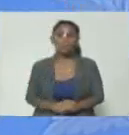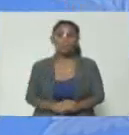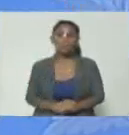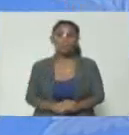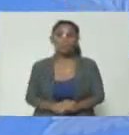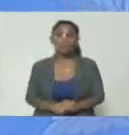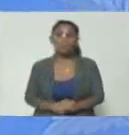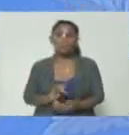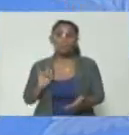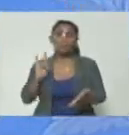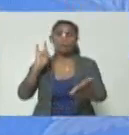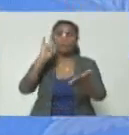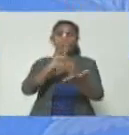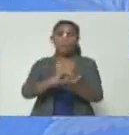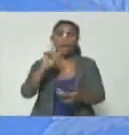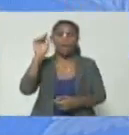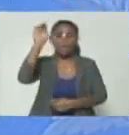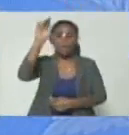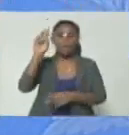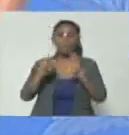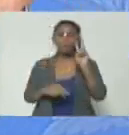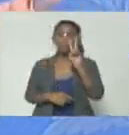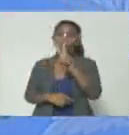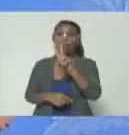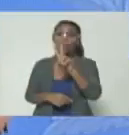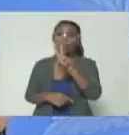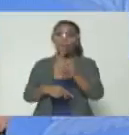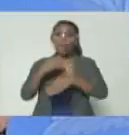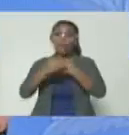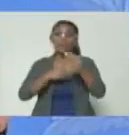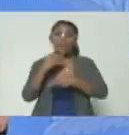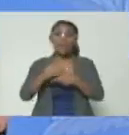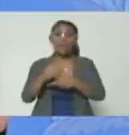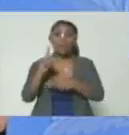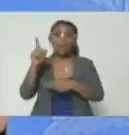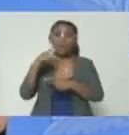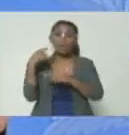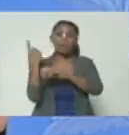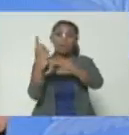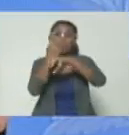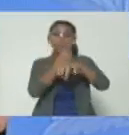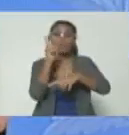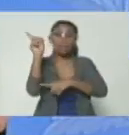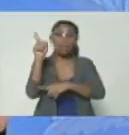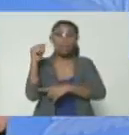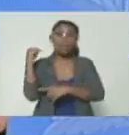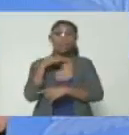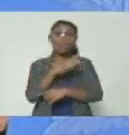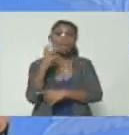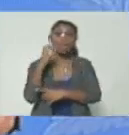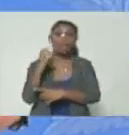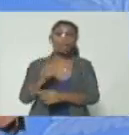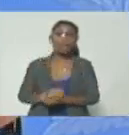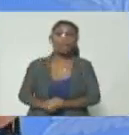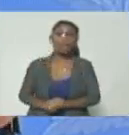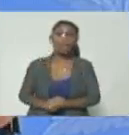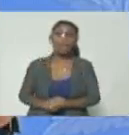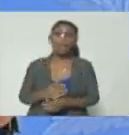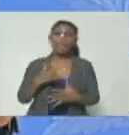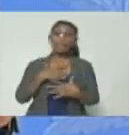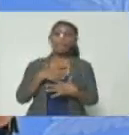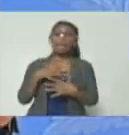viajó al futuro y en el futuro vio que le habían hecho un atentado a un helicóptero a Díbal Duque interesante